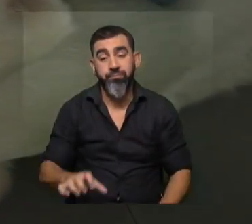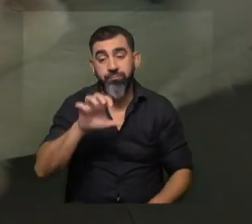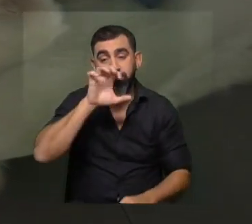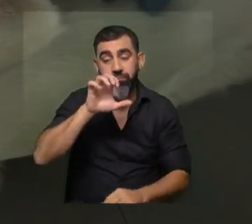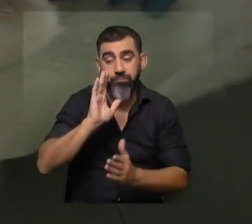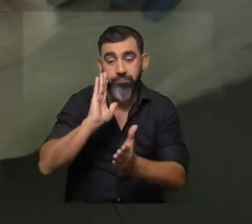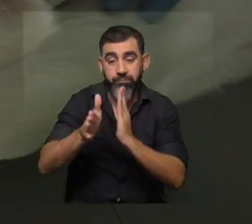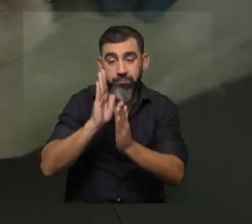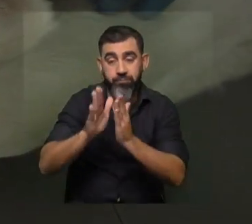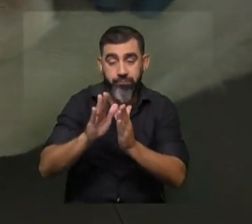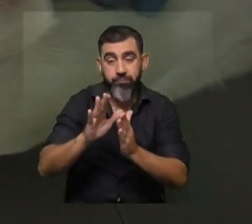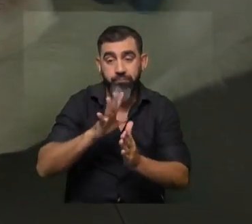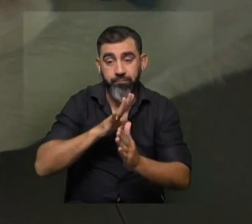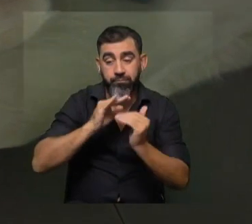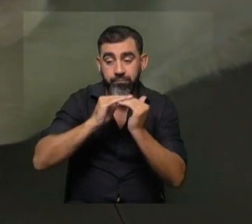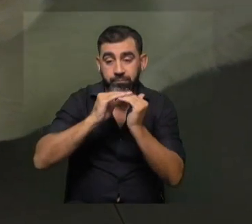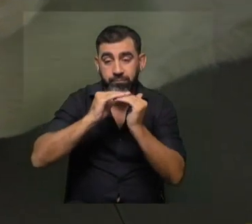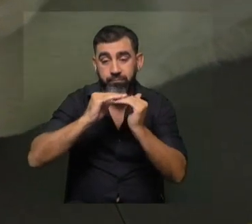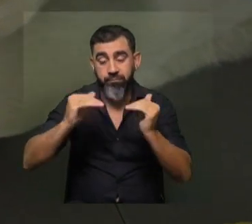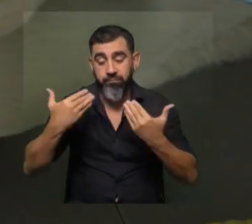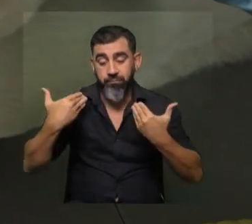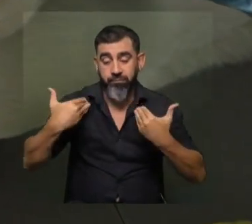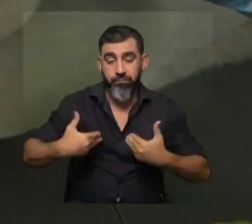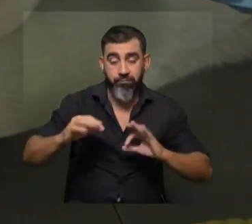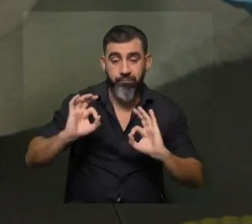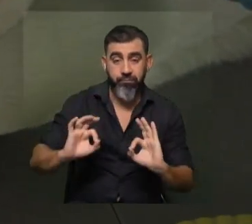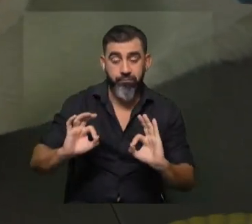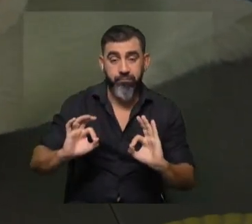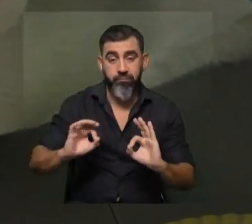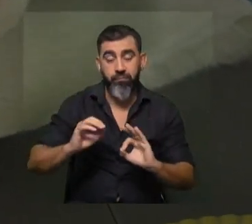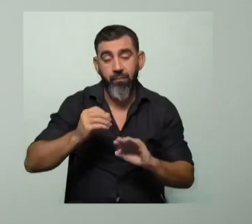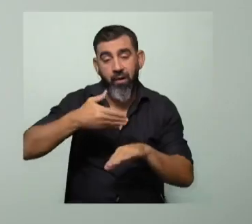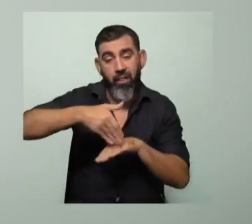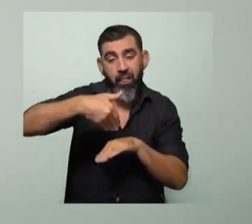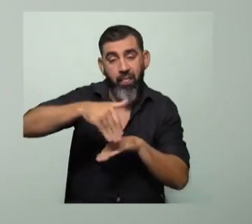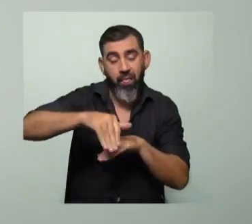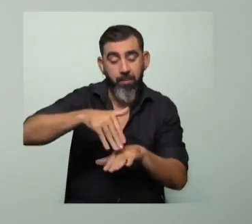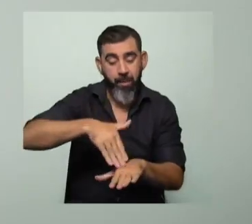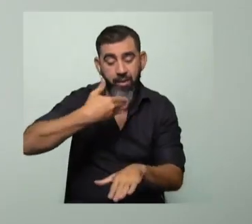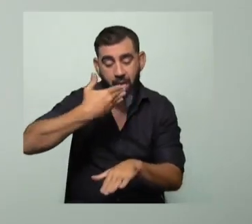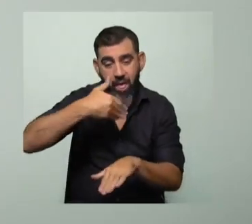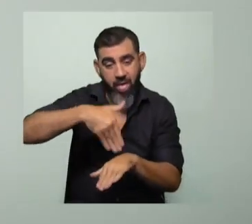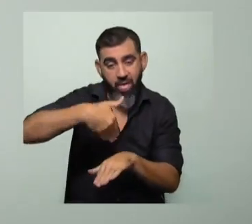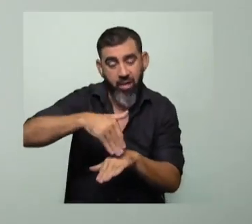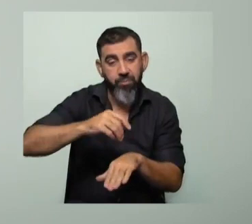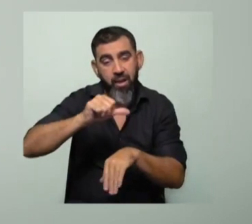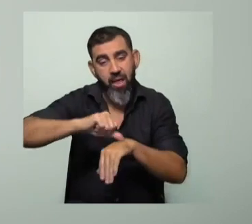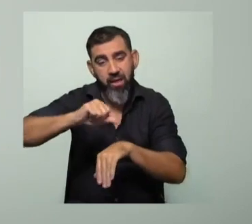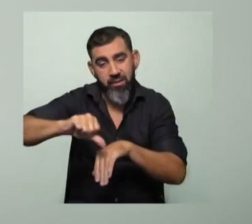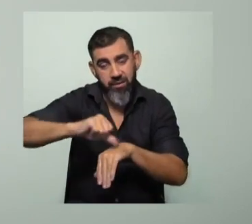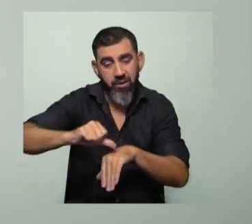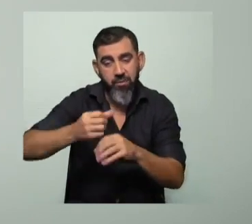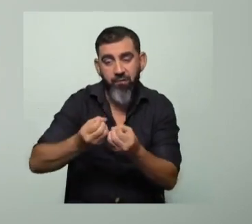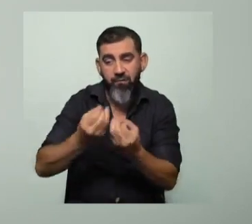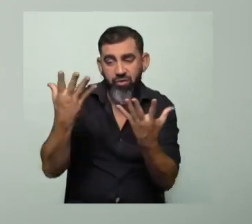los tratamos y conseguimos estabilizar a veces el cuerpo con un todo, se lamen las patas constantemente y hace que se lastimen, que se